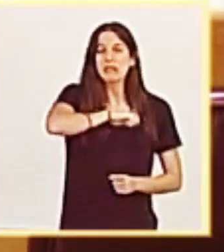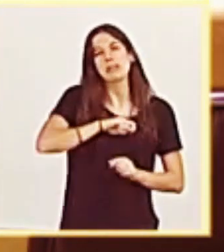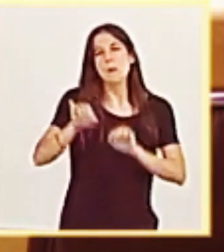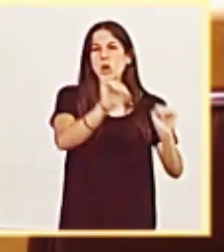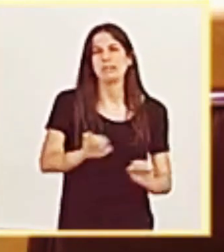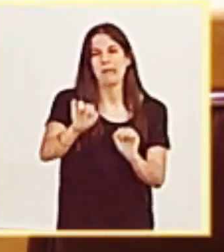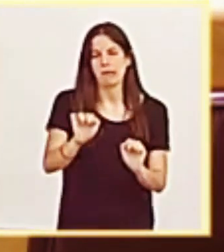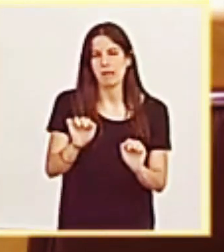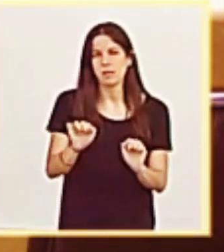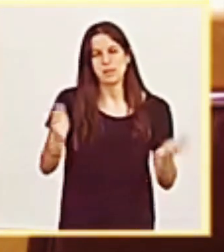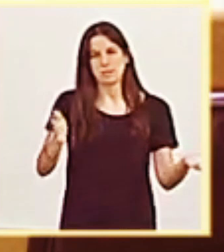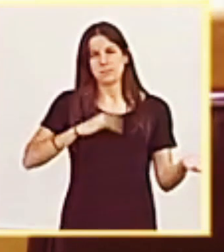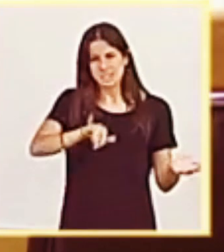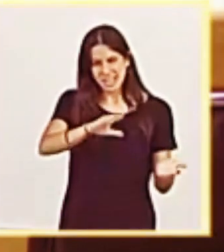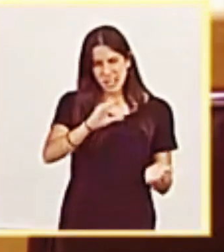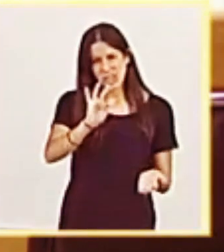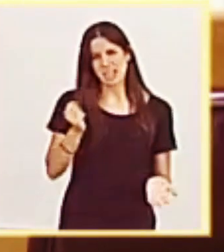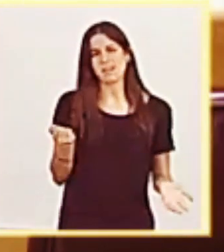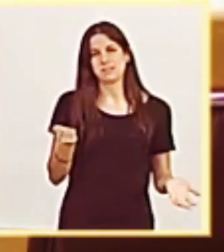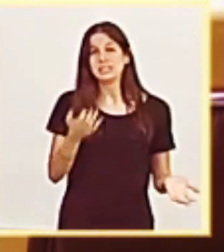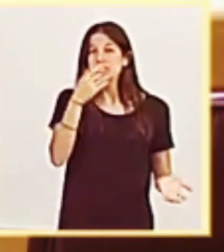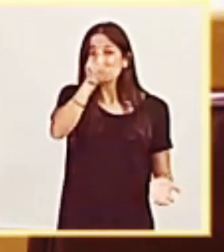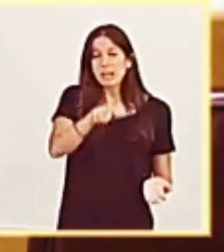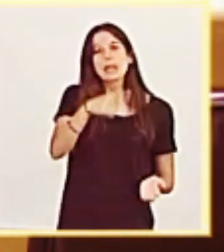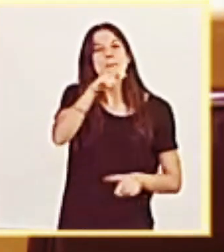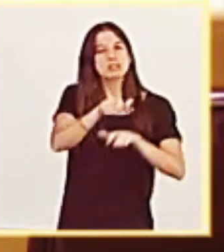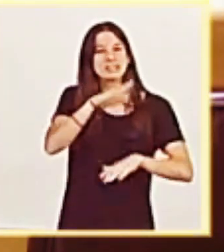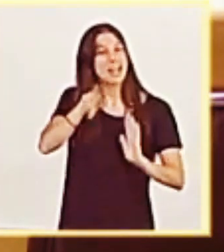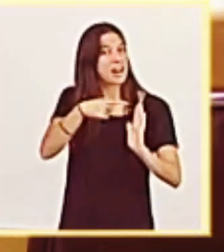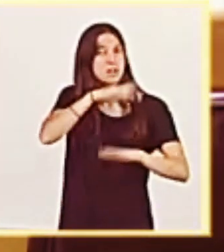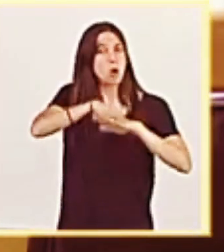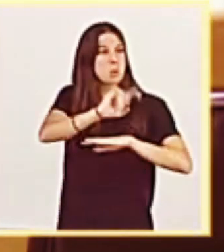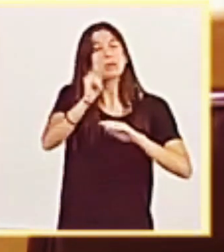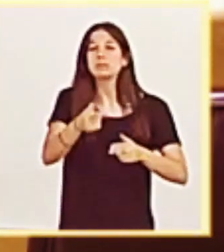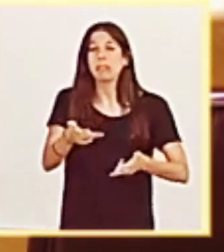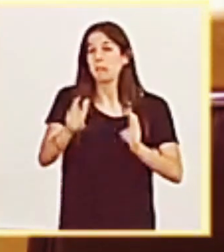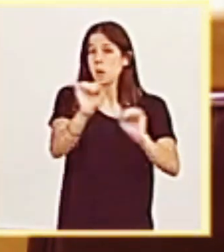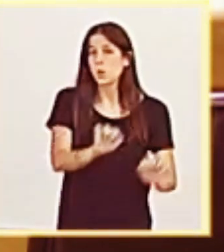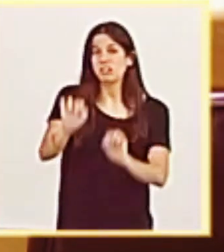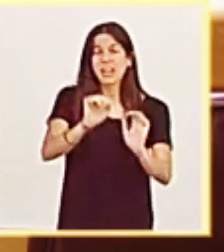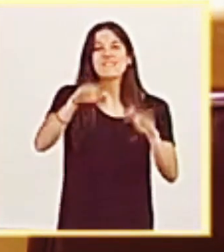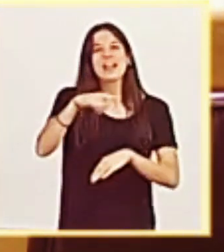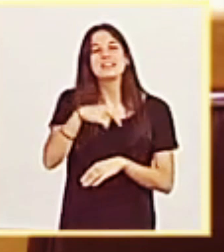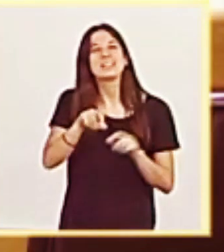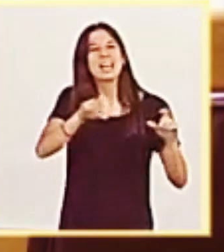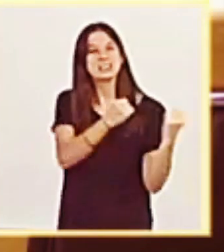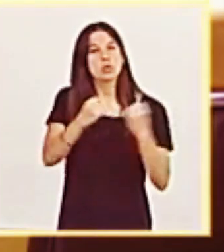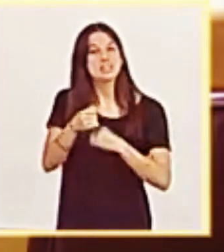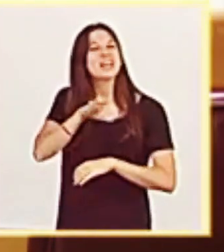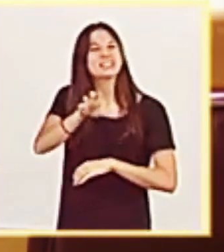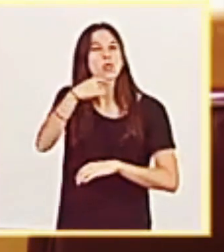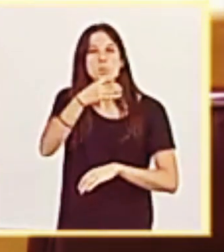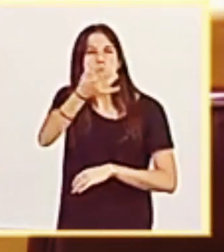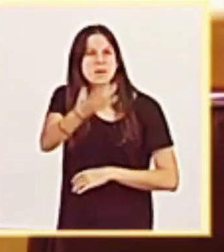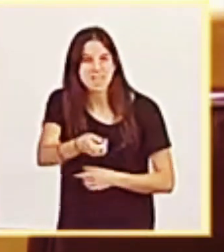Usted, señor Iceta, cuando blanquea a los que se saltan la ley, está humillando las instituciones del Estado. Está